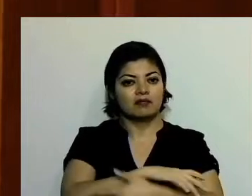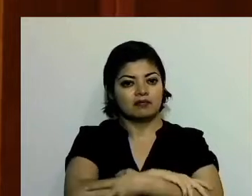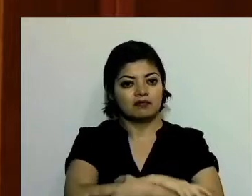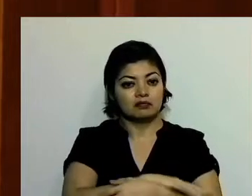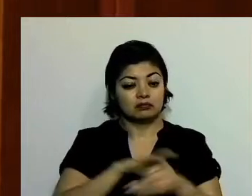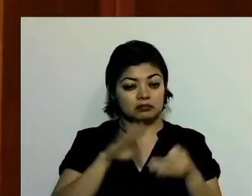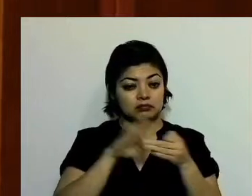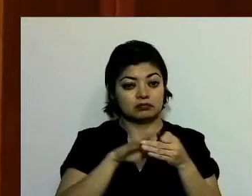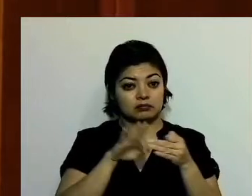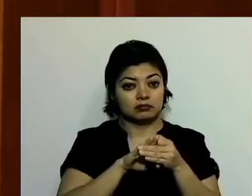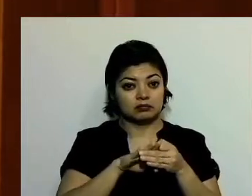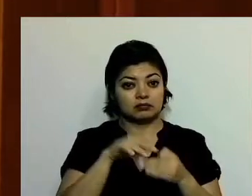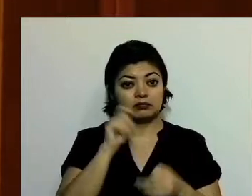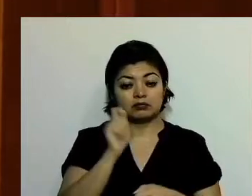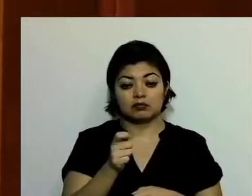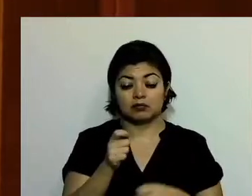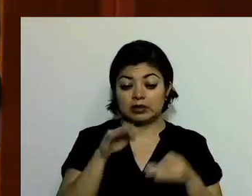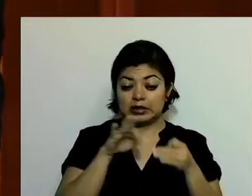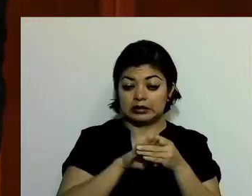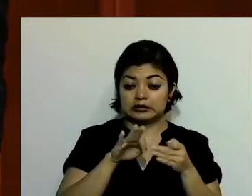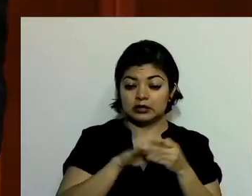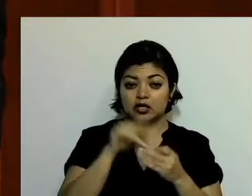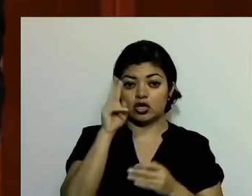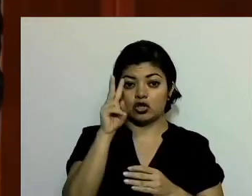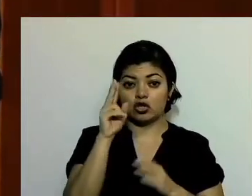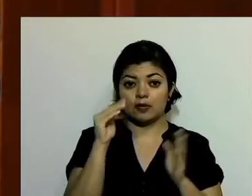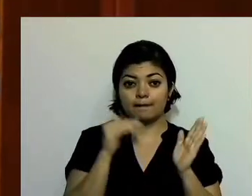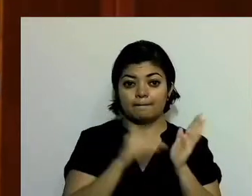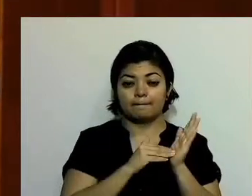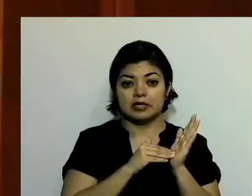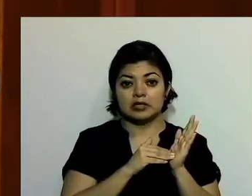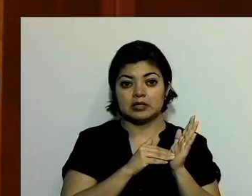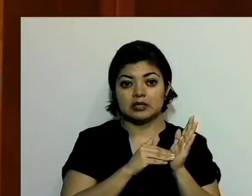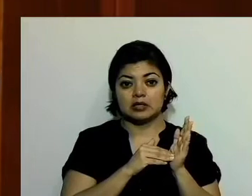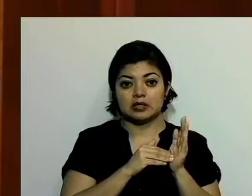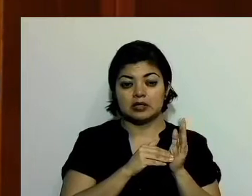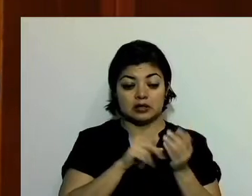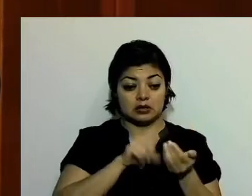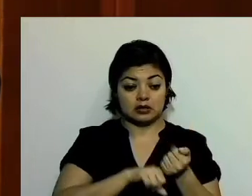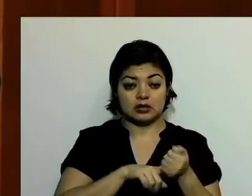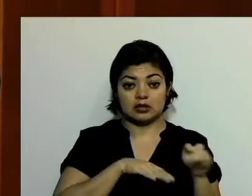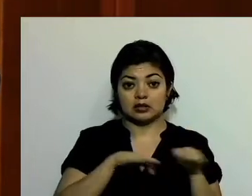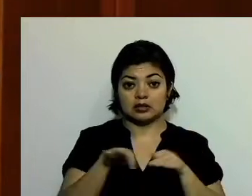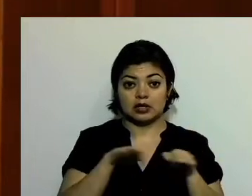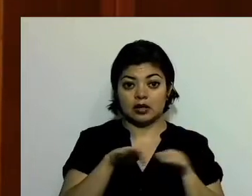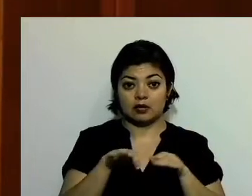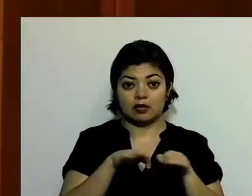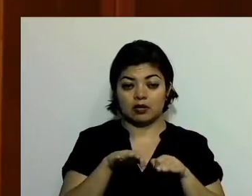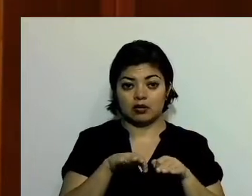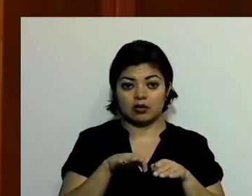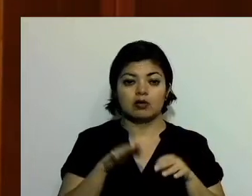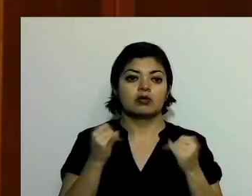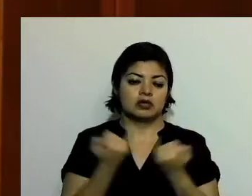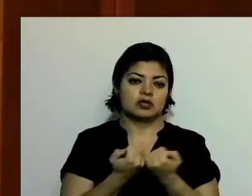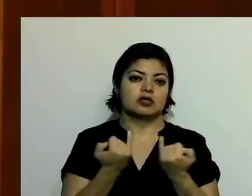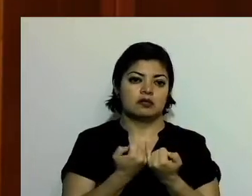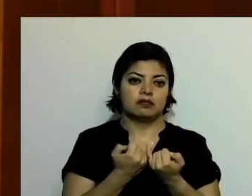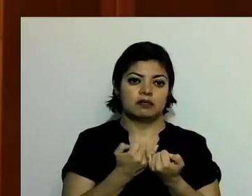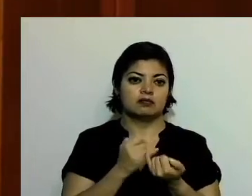trabajadores. Y, desde luego, el apoyo